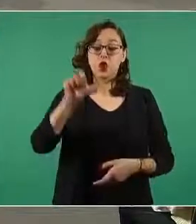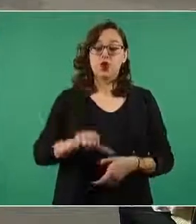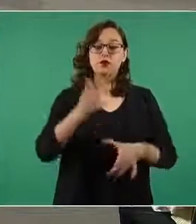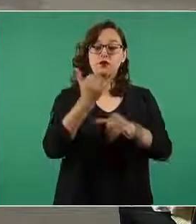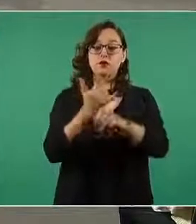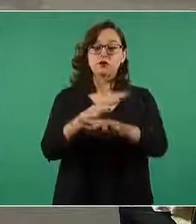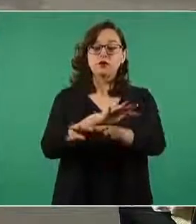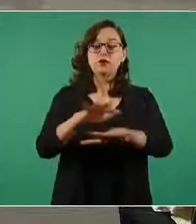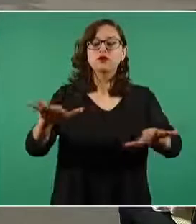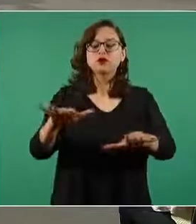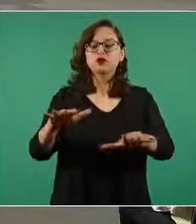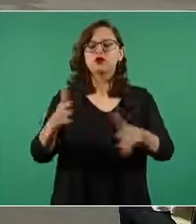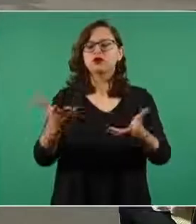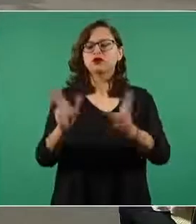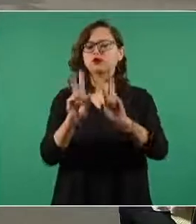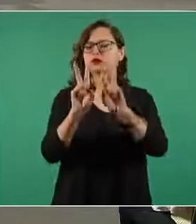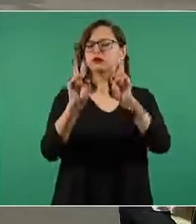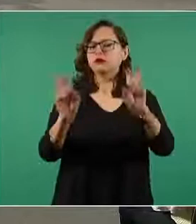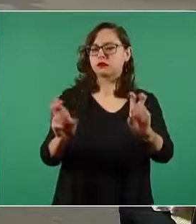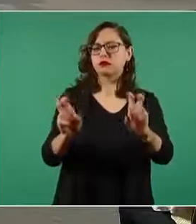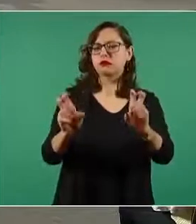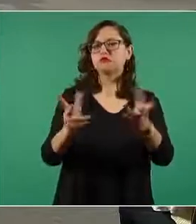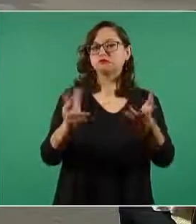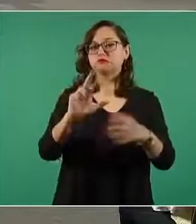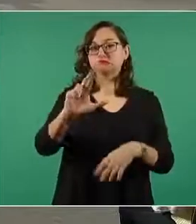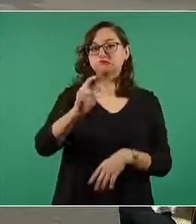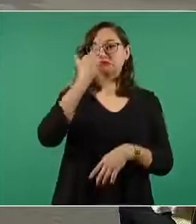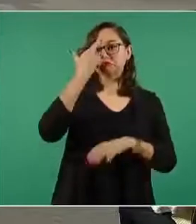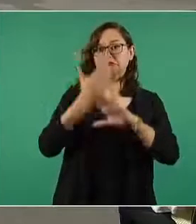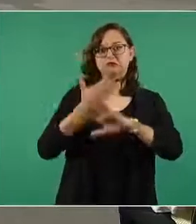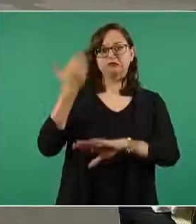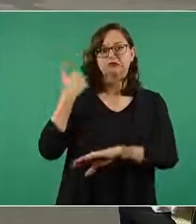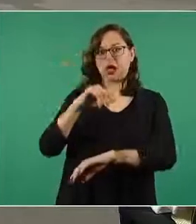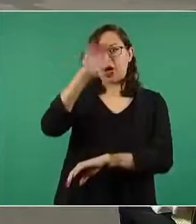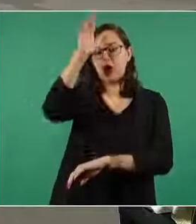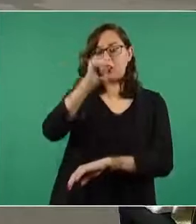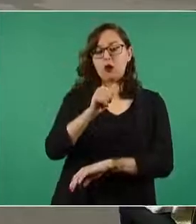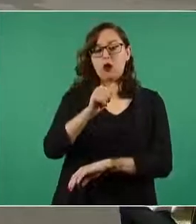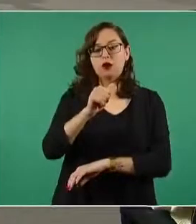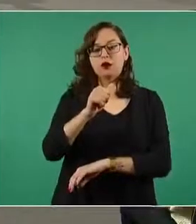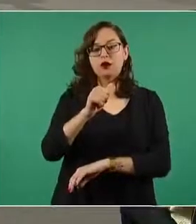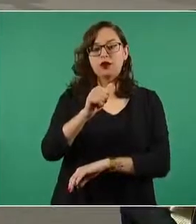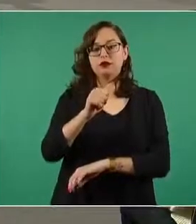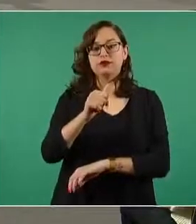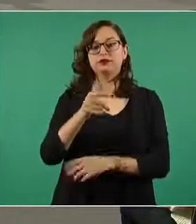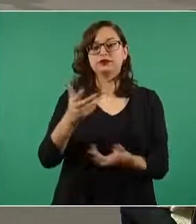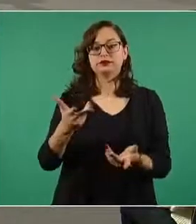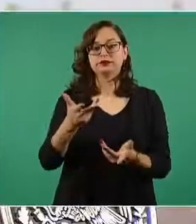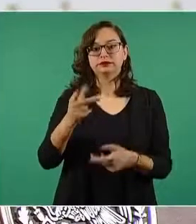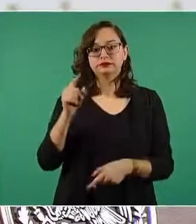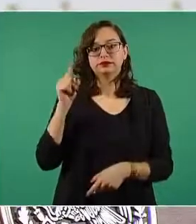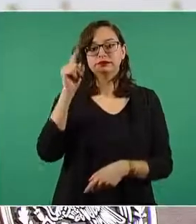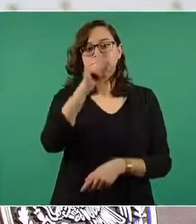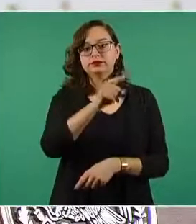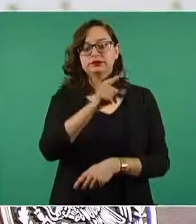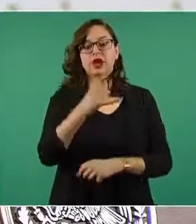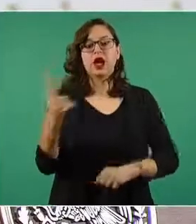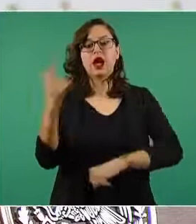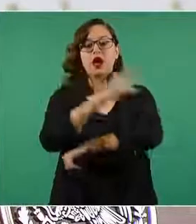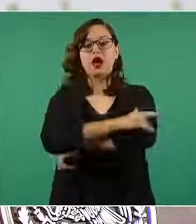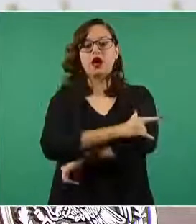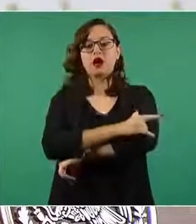sobre la construcción del